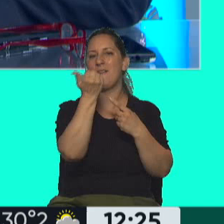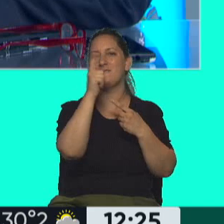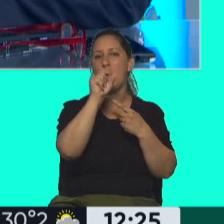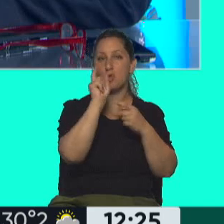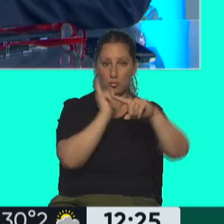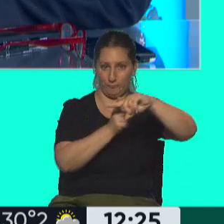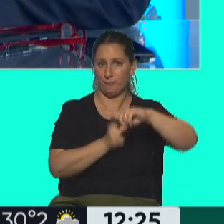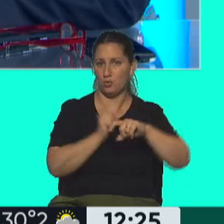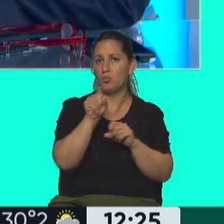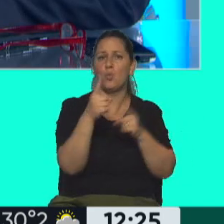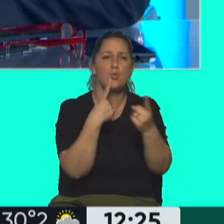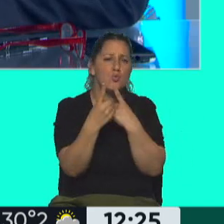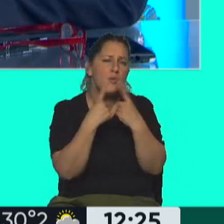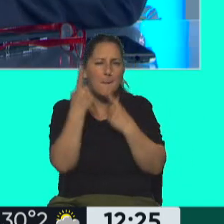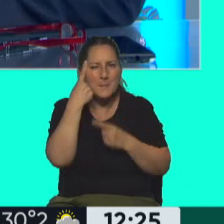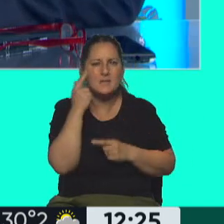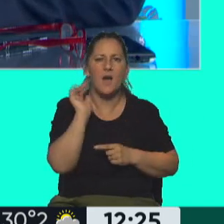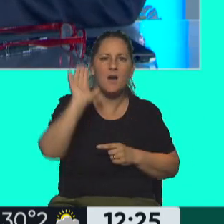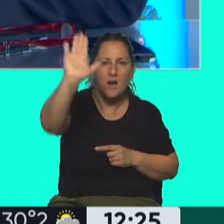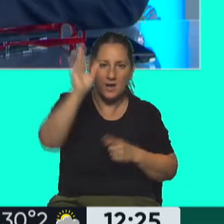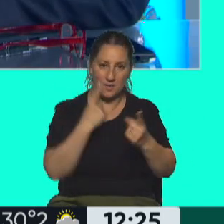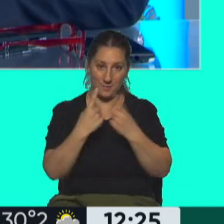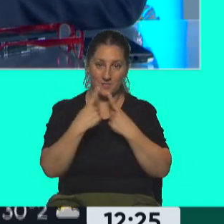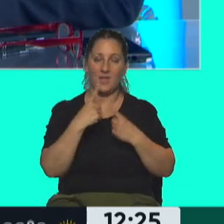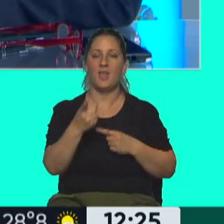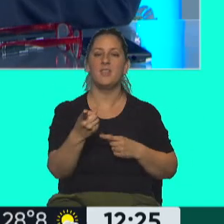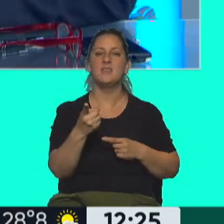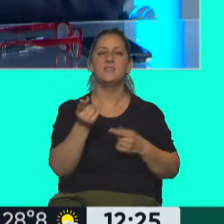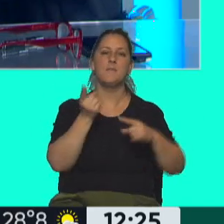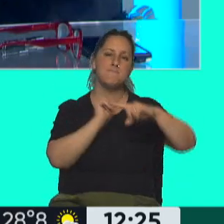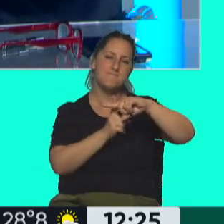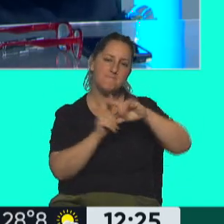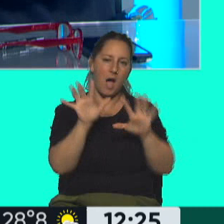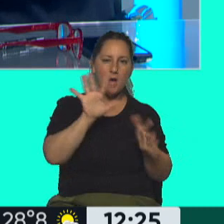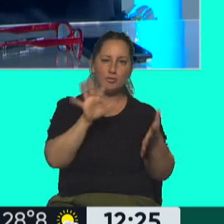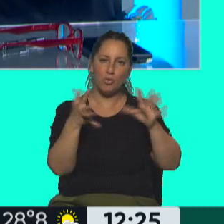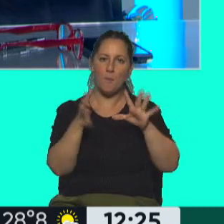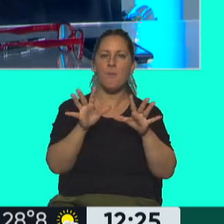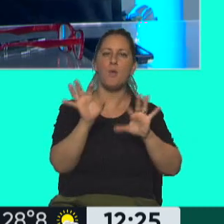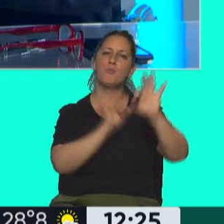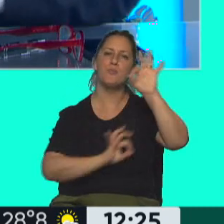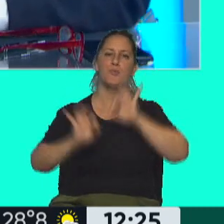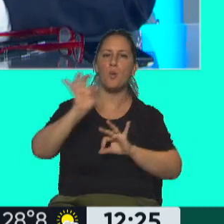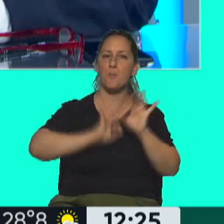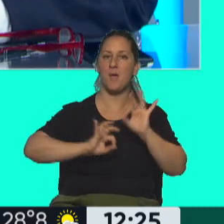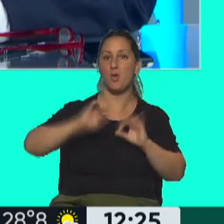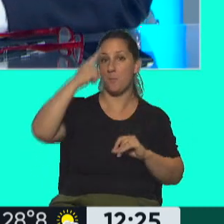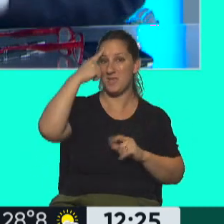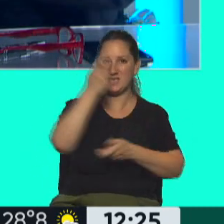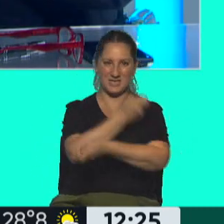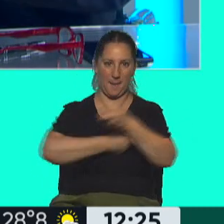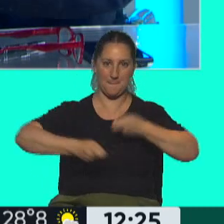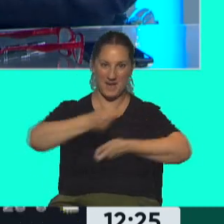propia proyección y encuestas, y esto le da una estimación que es, digamos, un promedio de lo que está pensando el mercado.